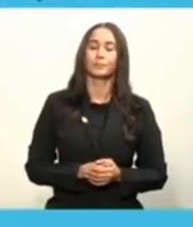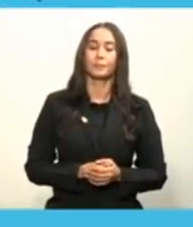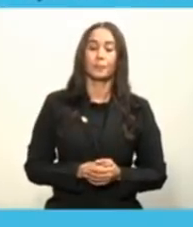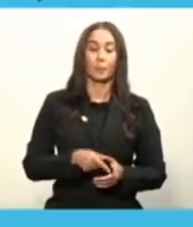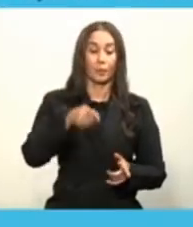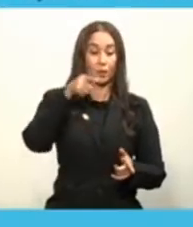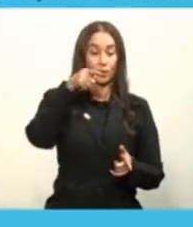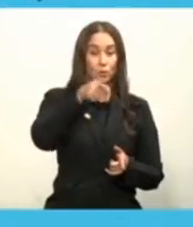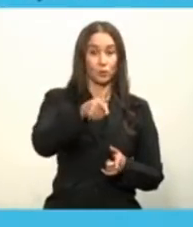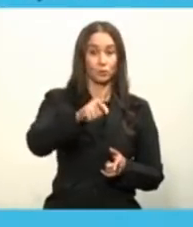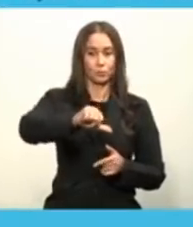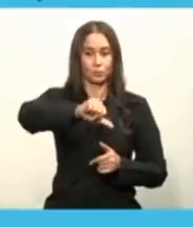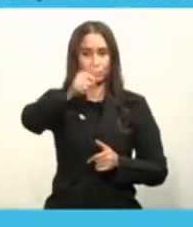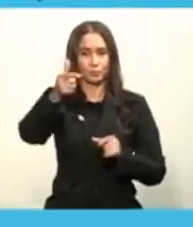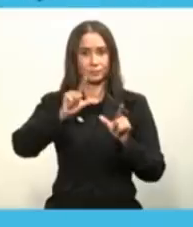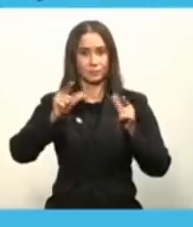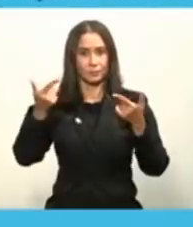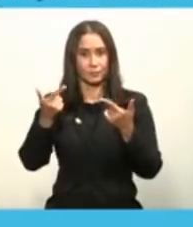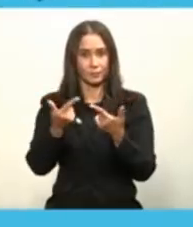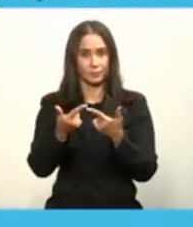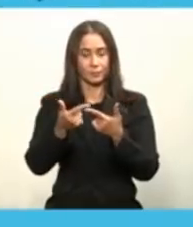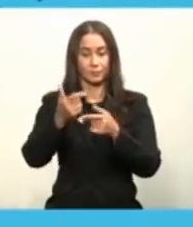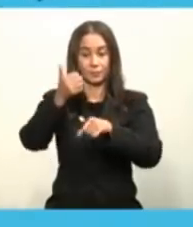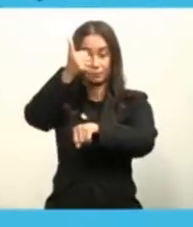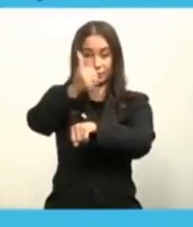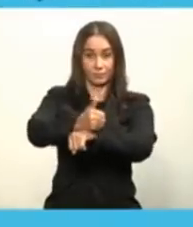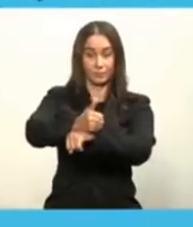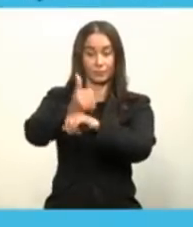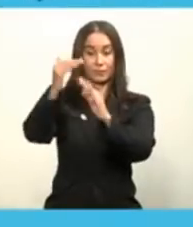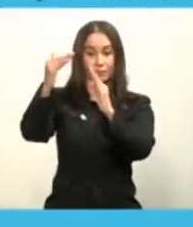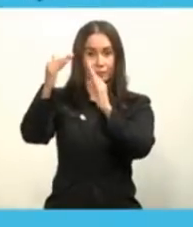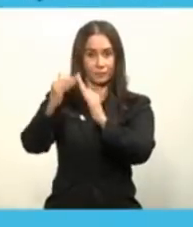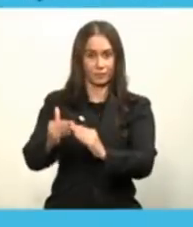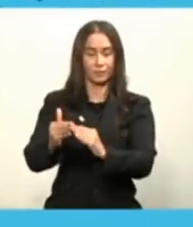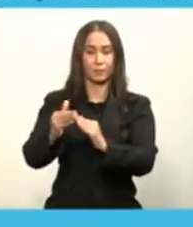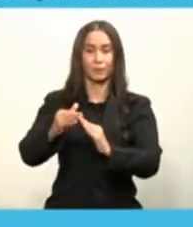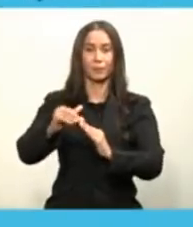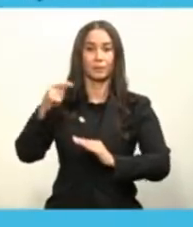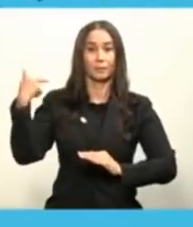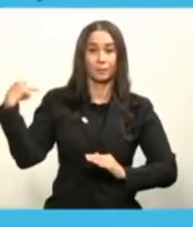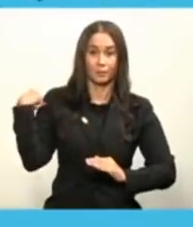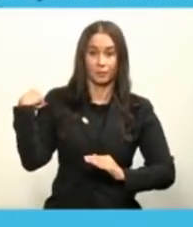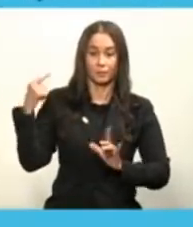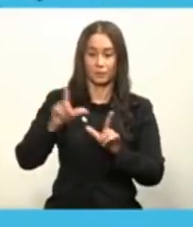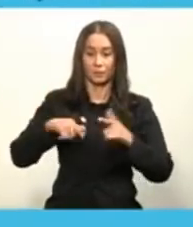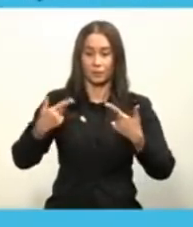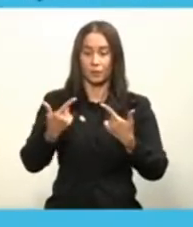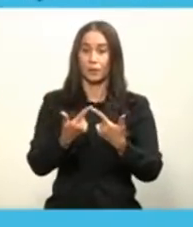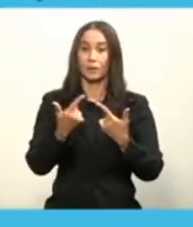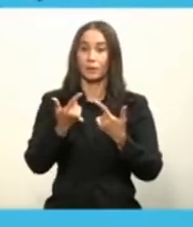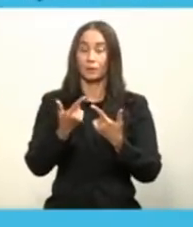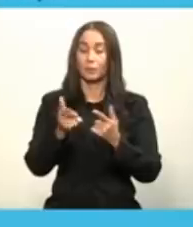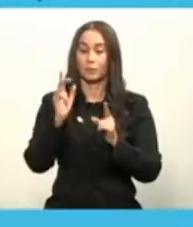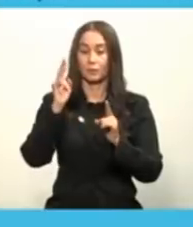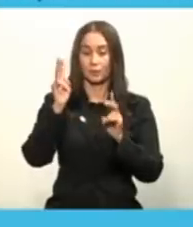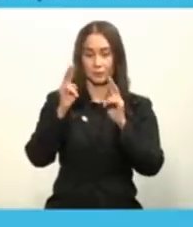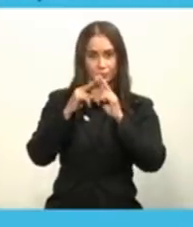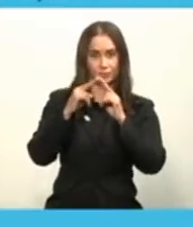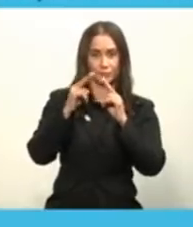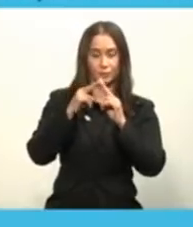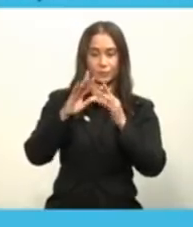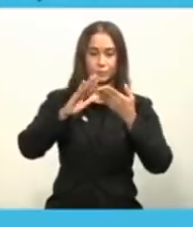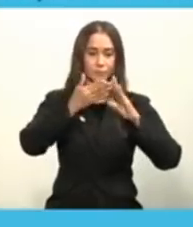son los extramurales son los puestos fijos de vacunación ubicados en lugares estratégicos de las diferentes